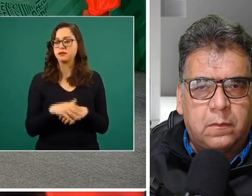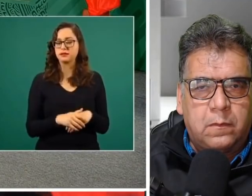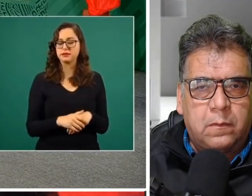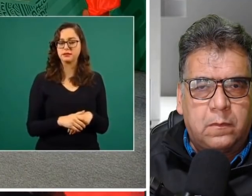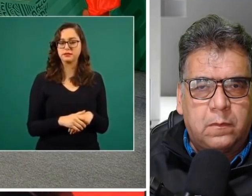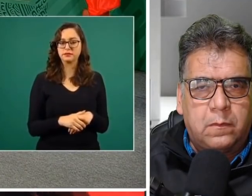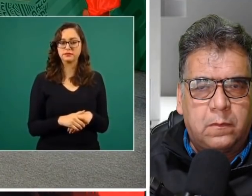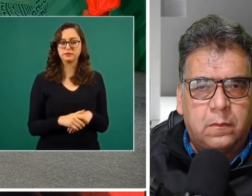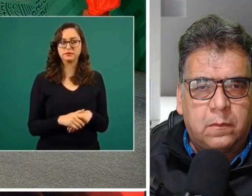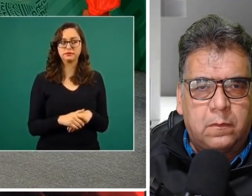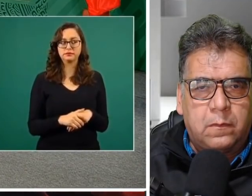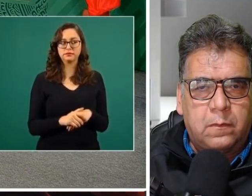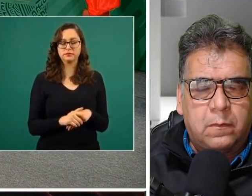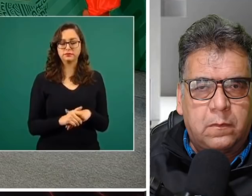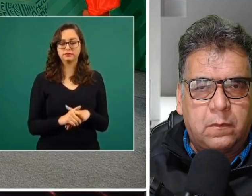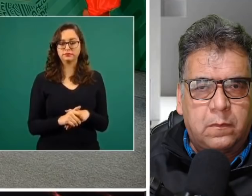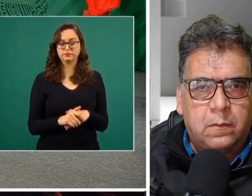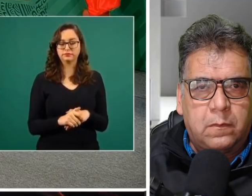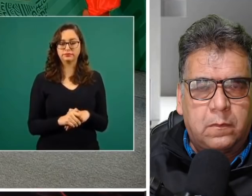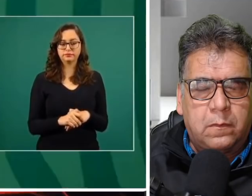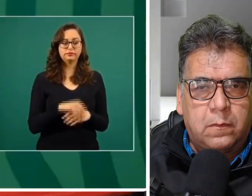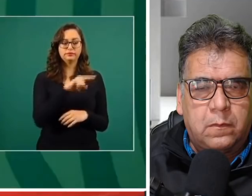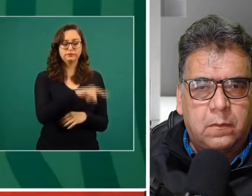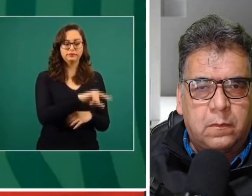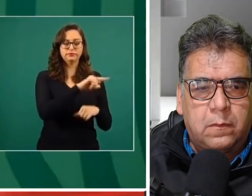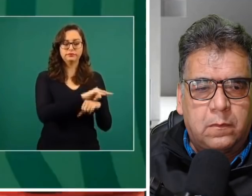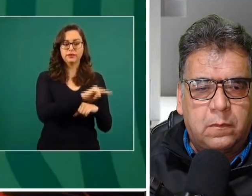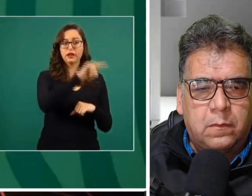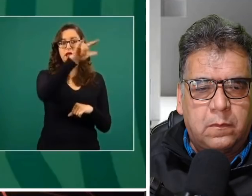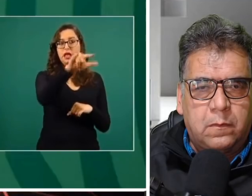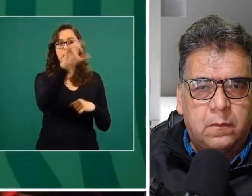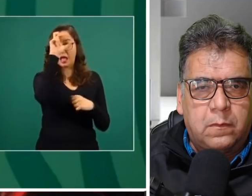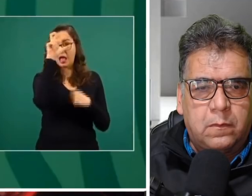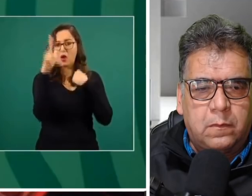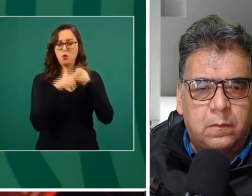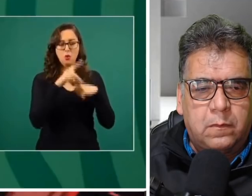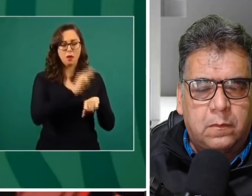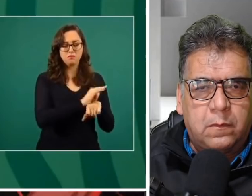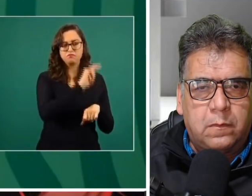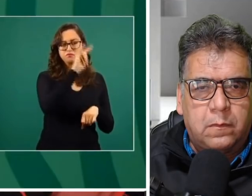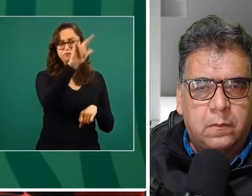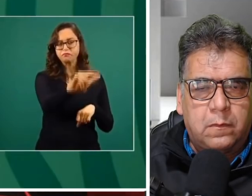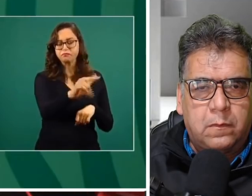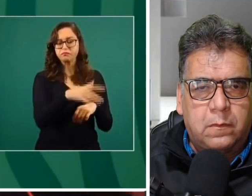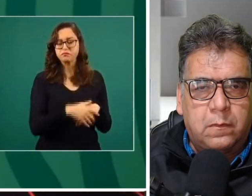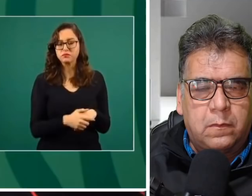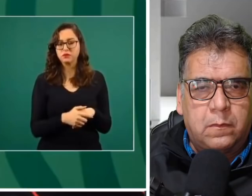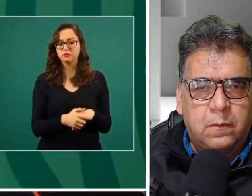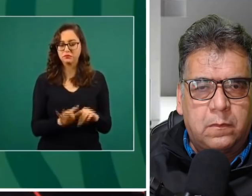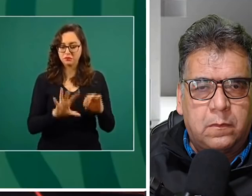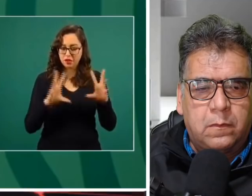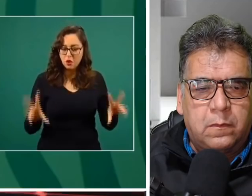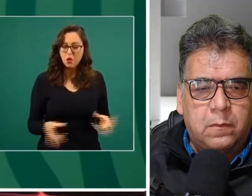y que era para ir a Europa en diez horas sin recarga de combustible y que había costado